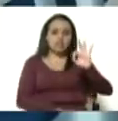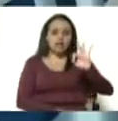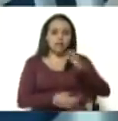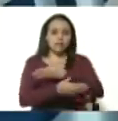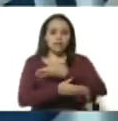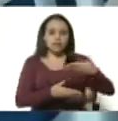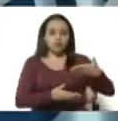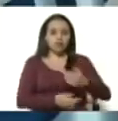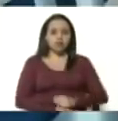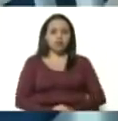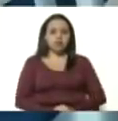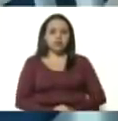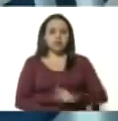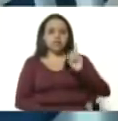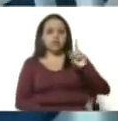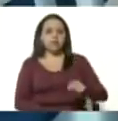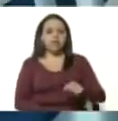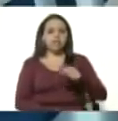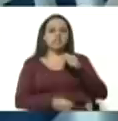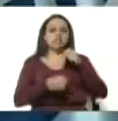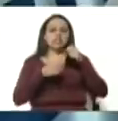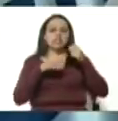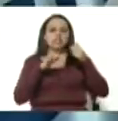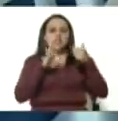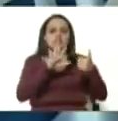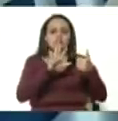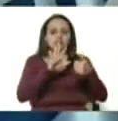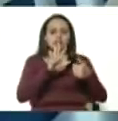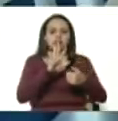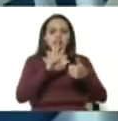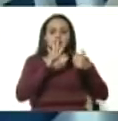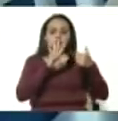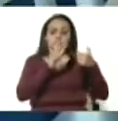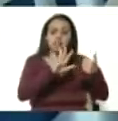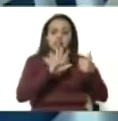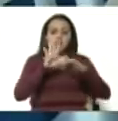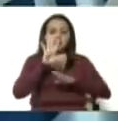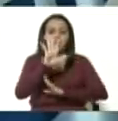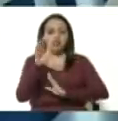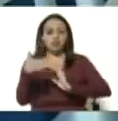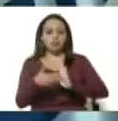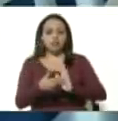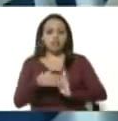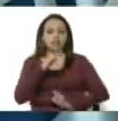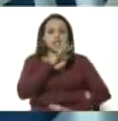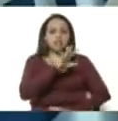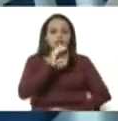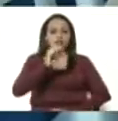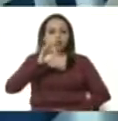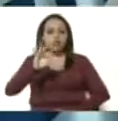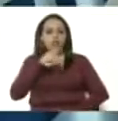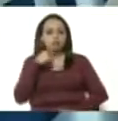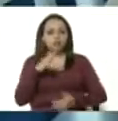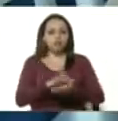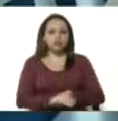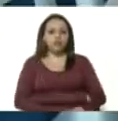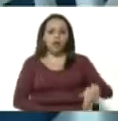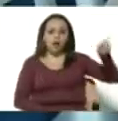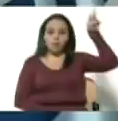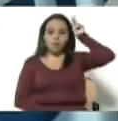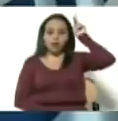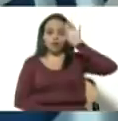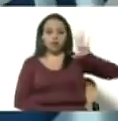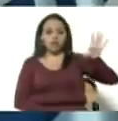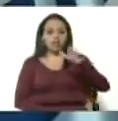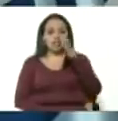65.566 fallecidos Perú quinto lugar en el mundo con